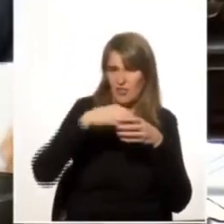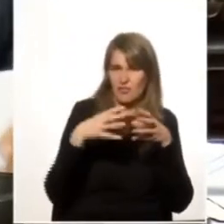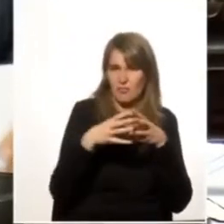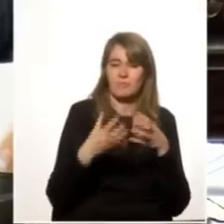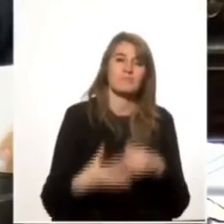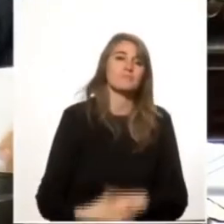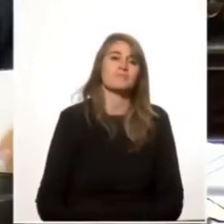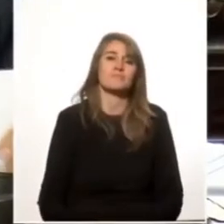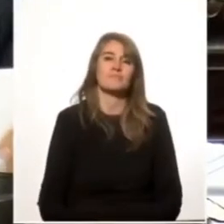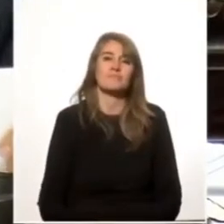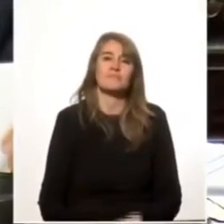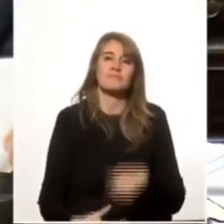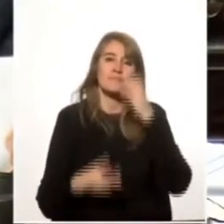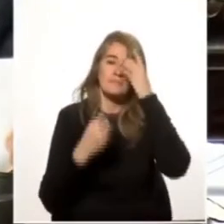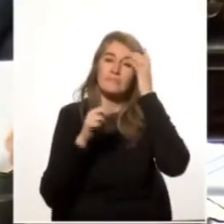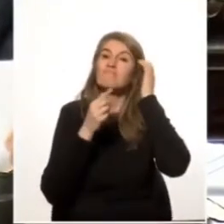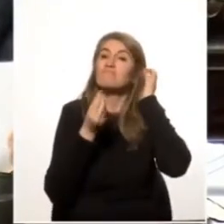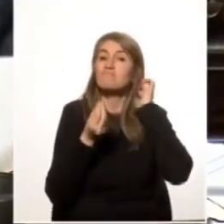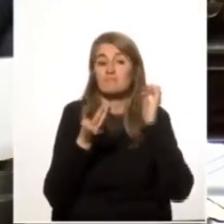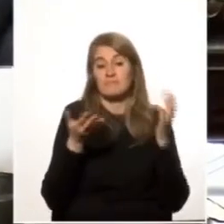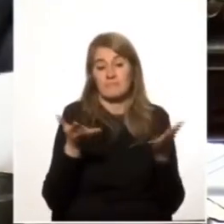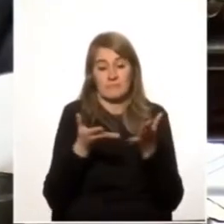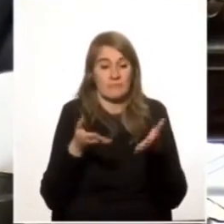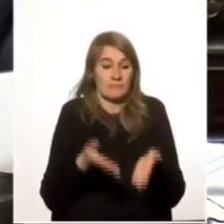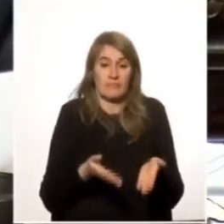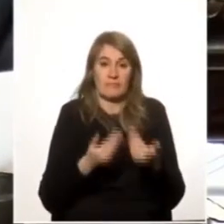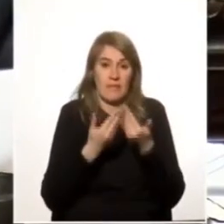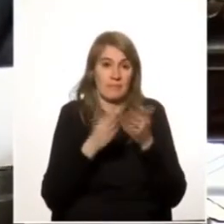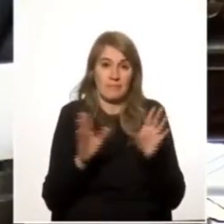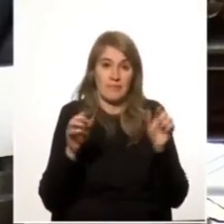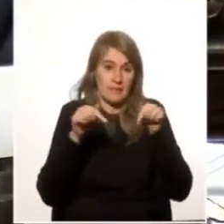O sea, de acá en más,